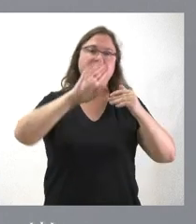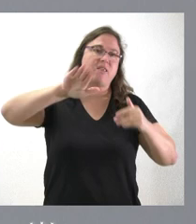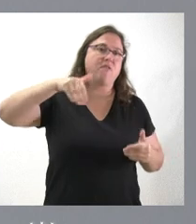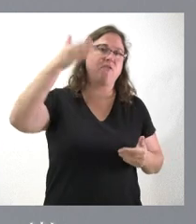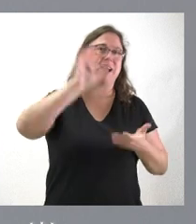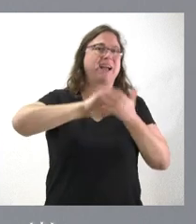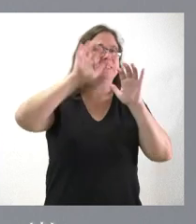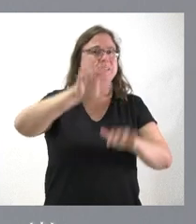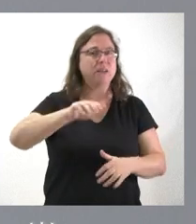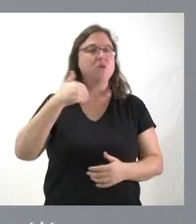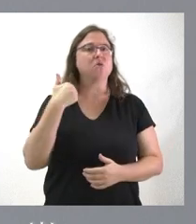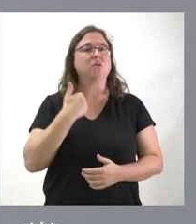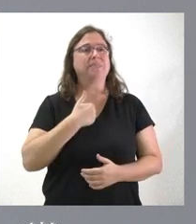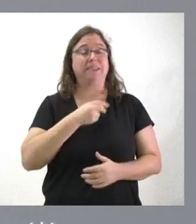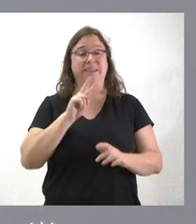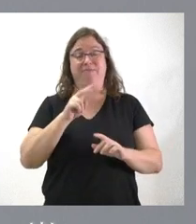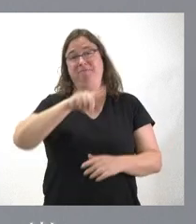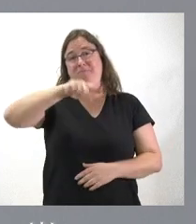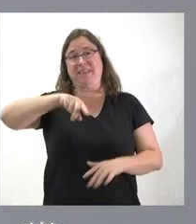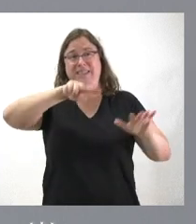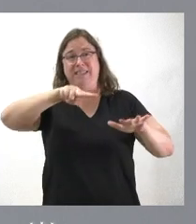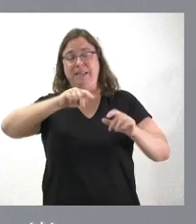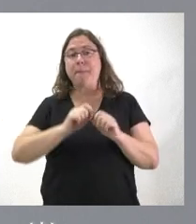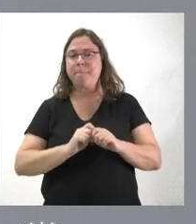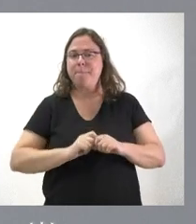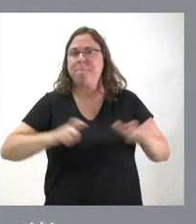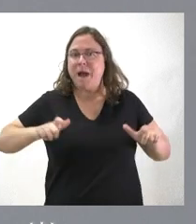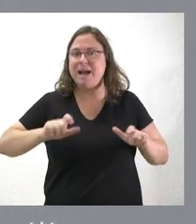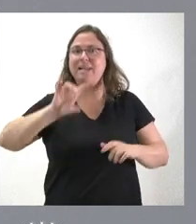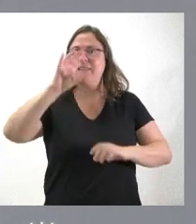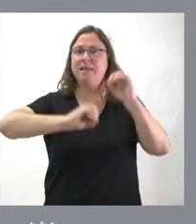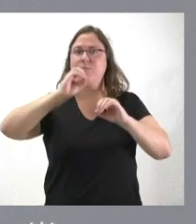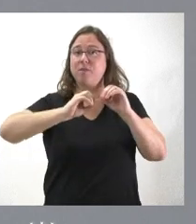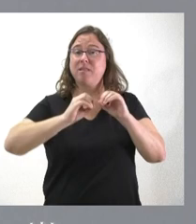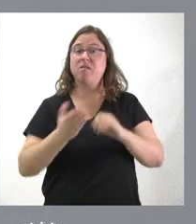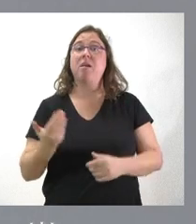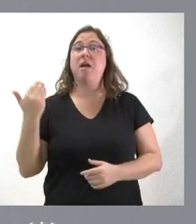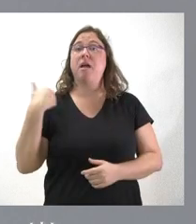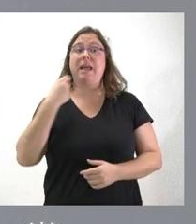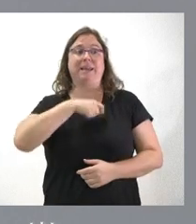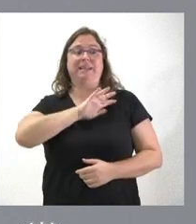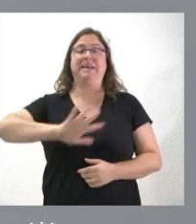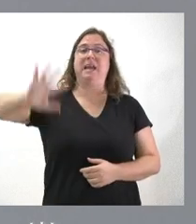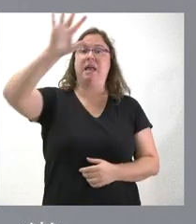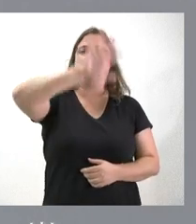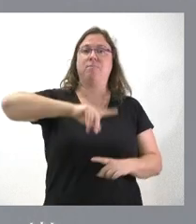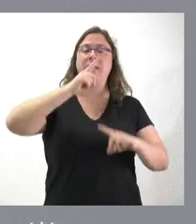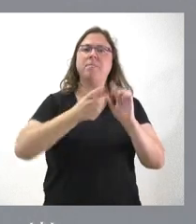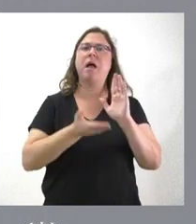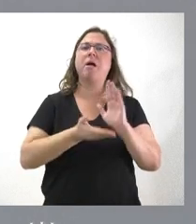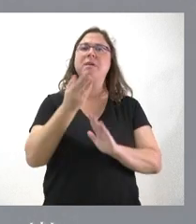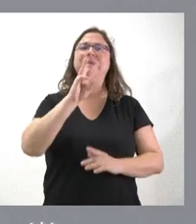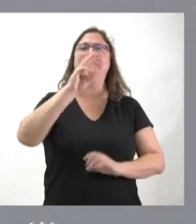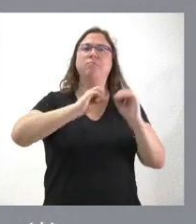León las exportaciones en los siete primeros meses del año crecieron el 15% frente al 3% de la media nacional. Por tanto, el